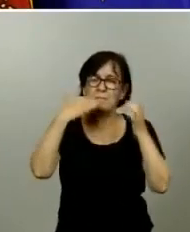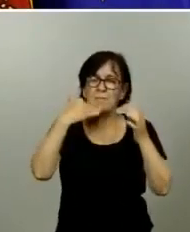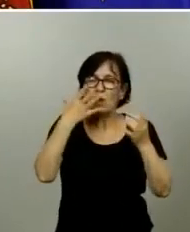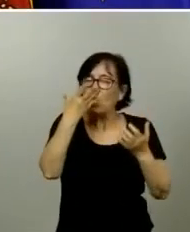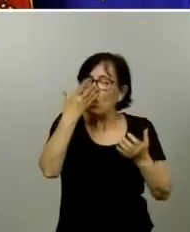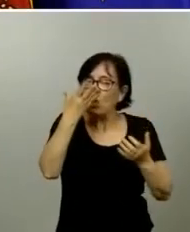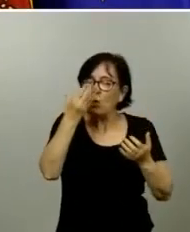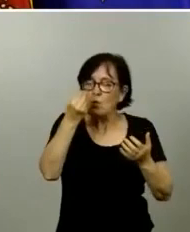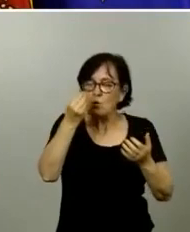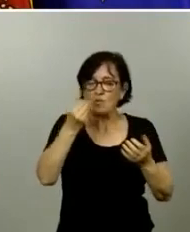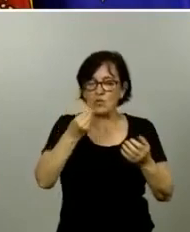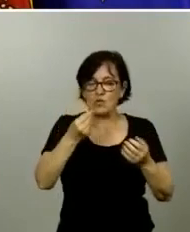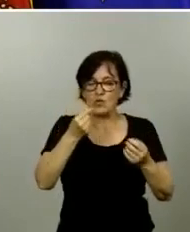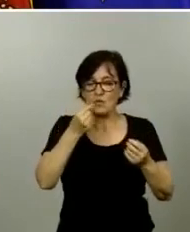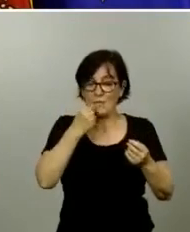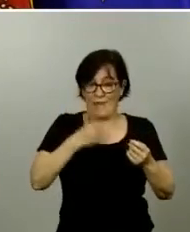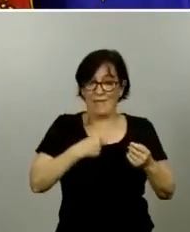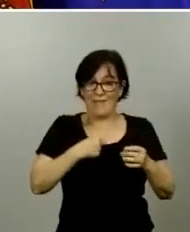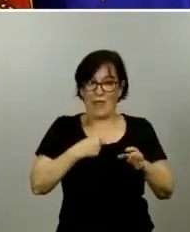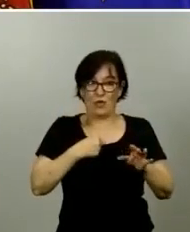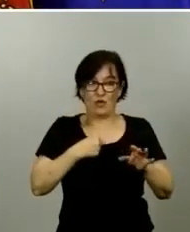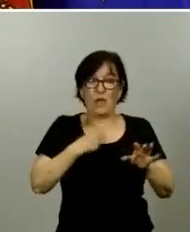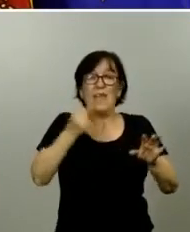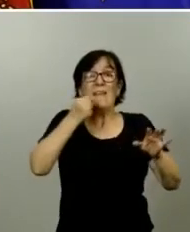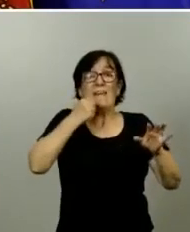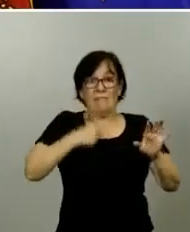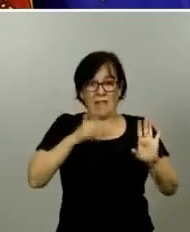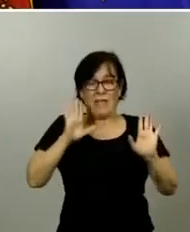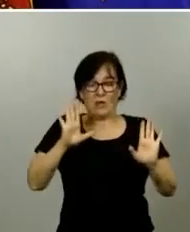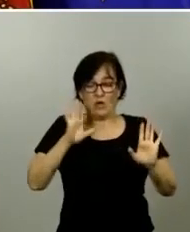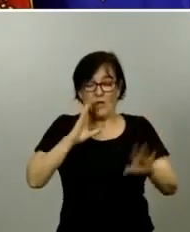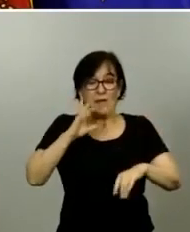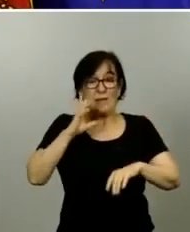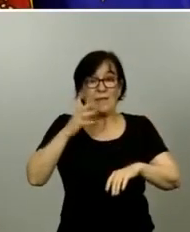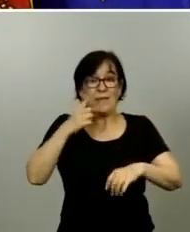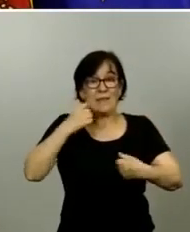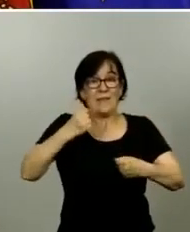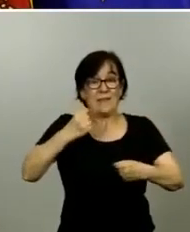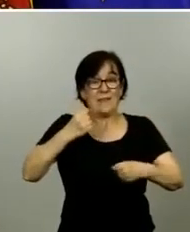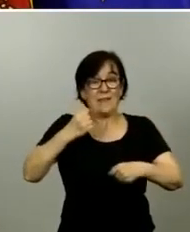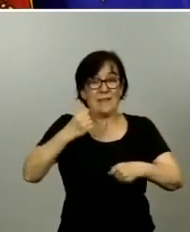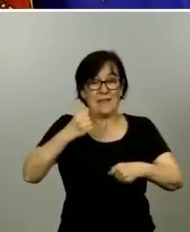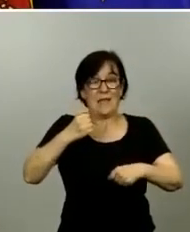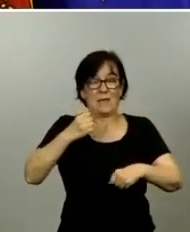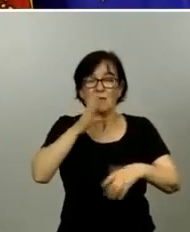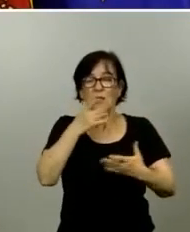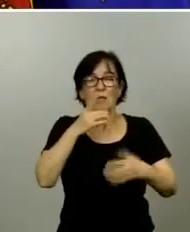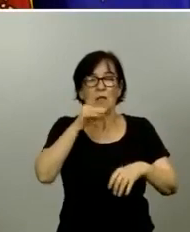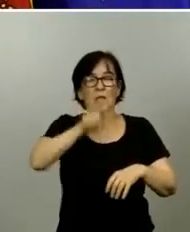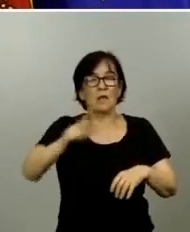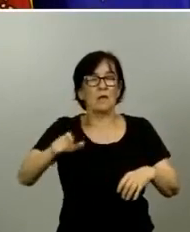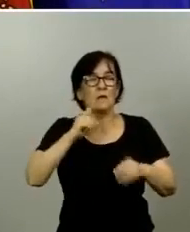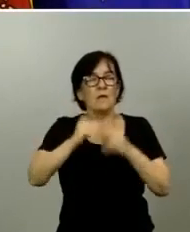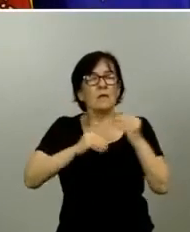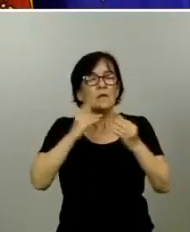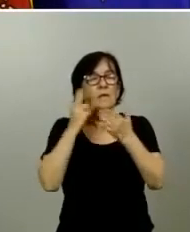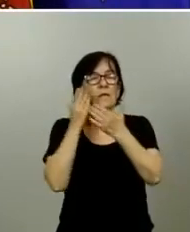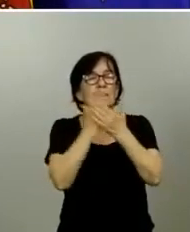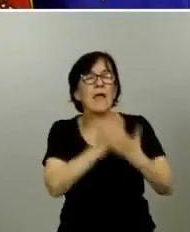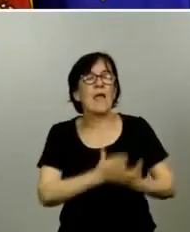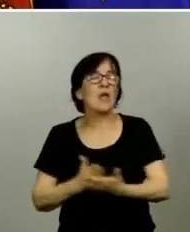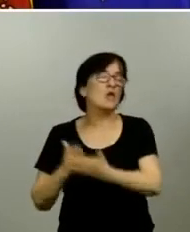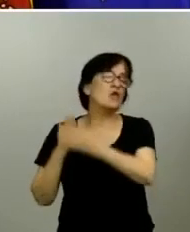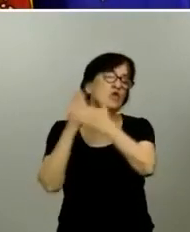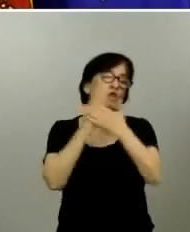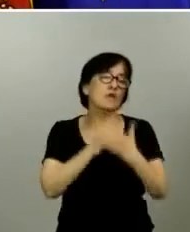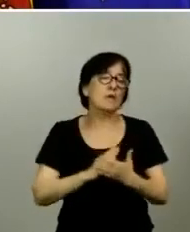infectados infectados sanitarios se han identificado a partir de estudios digamos